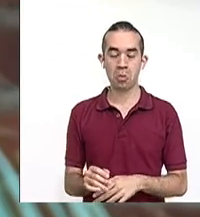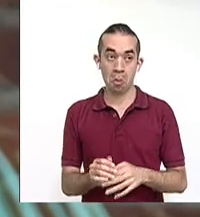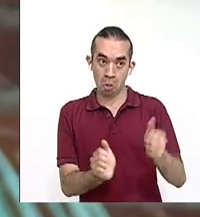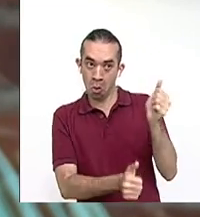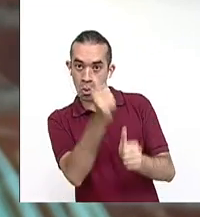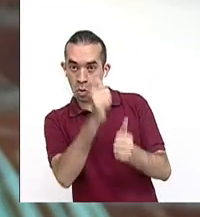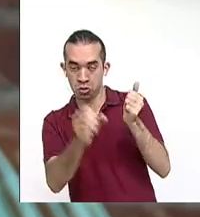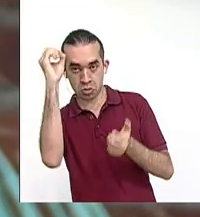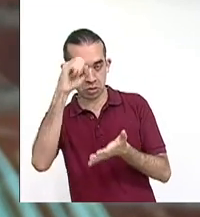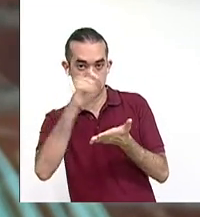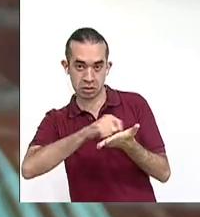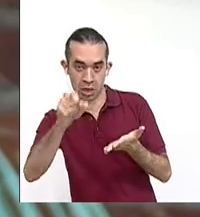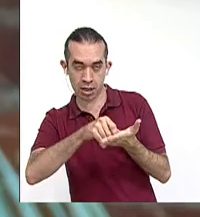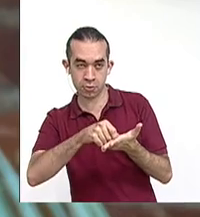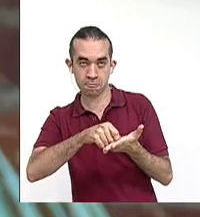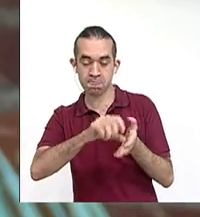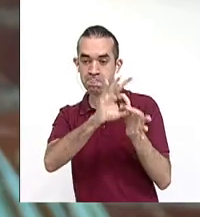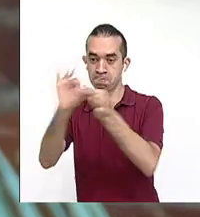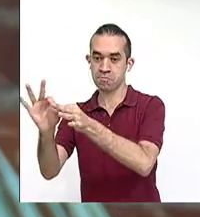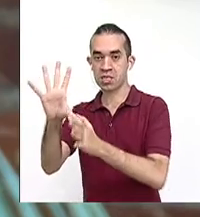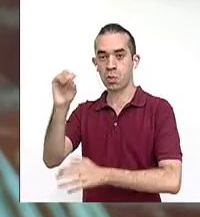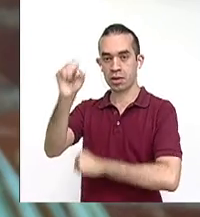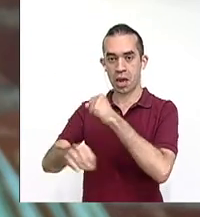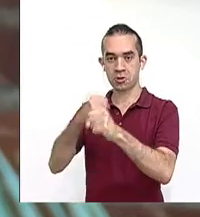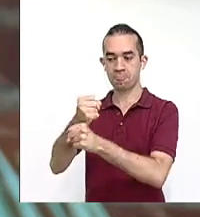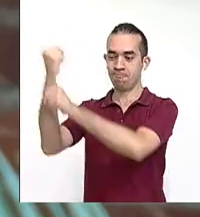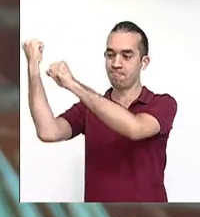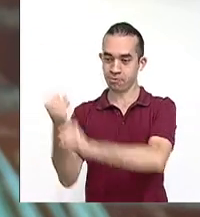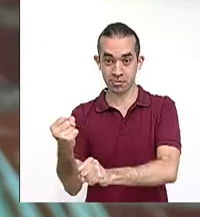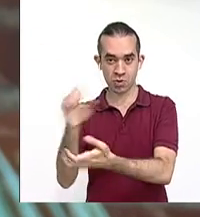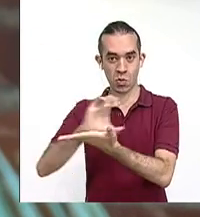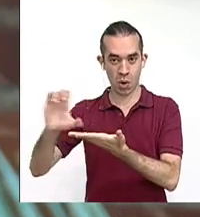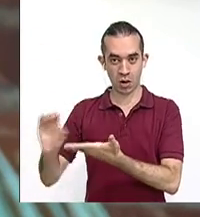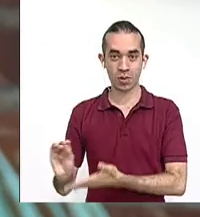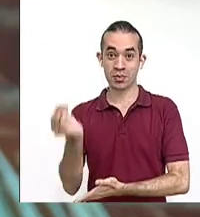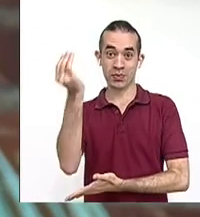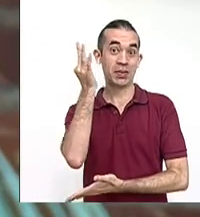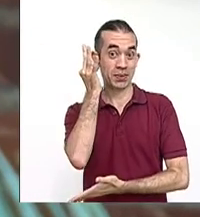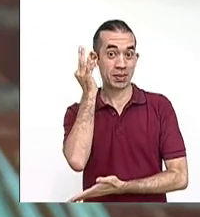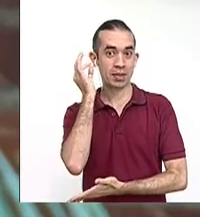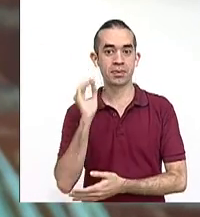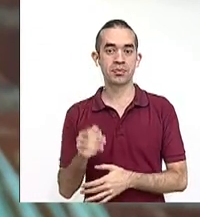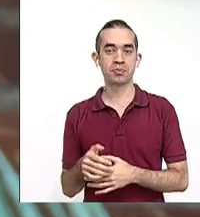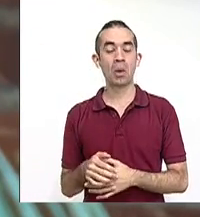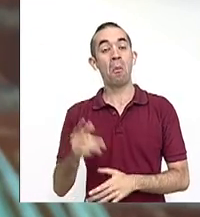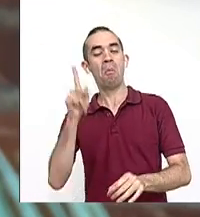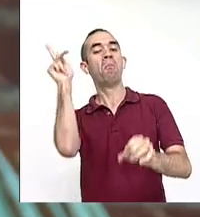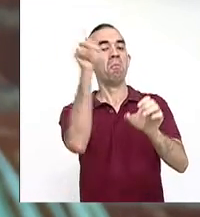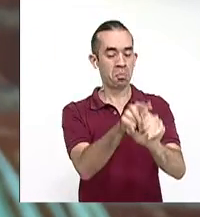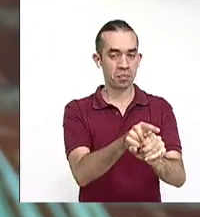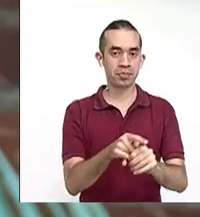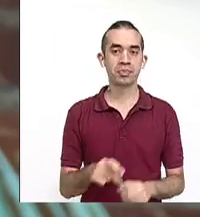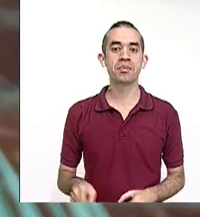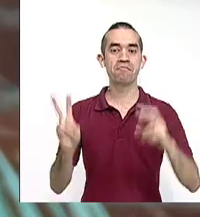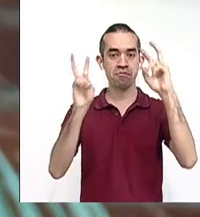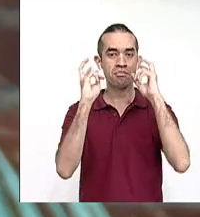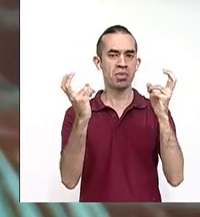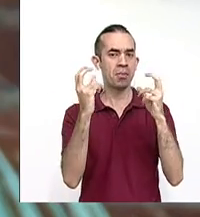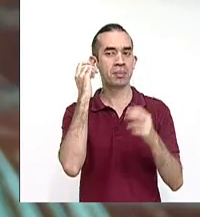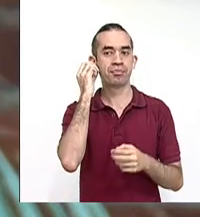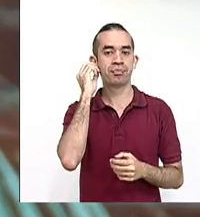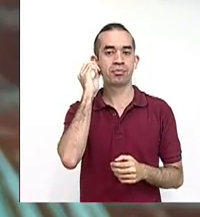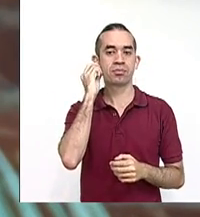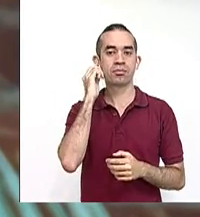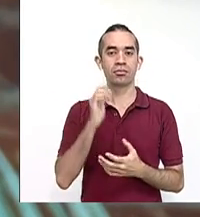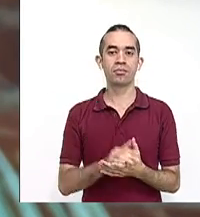conmemorativo a los 50 años de fundación de este centro educativo. El tema del concurso es medios que usted